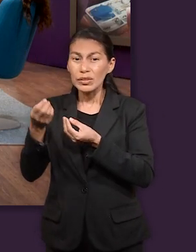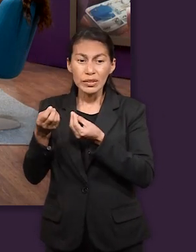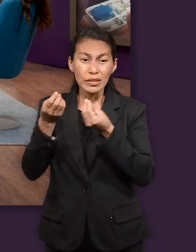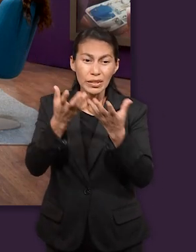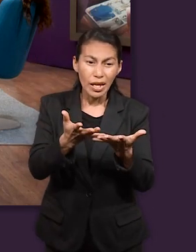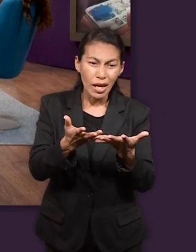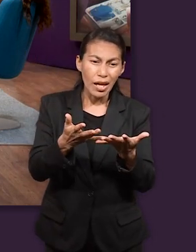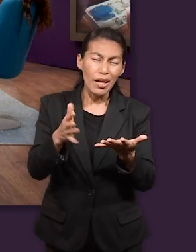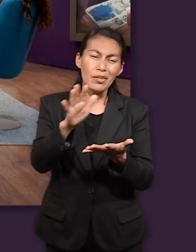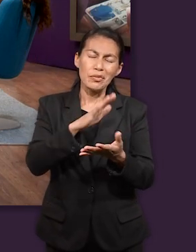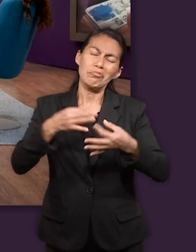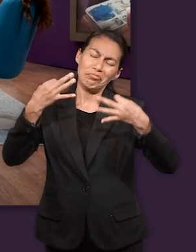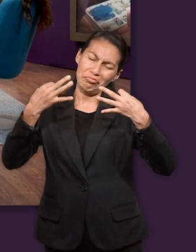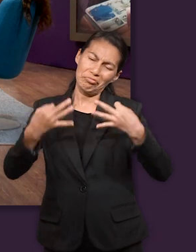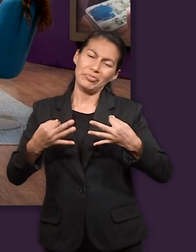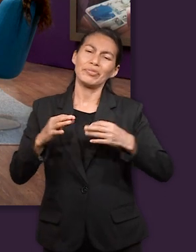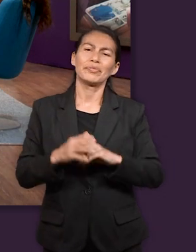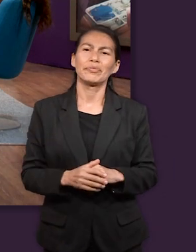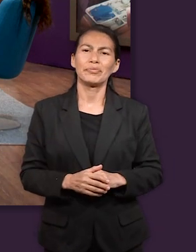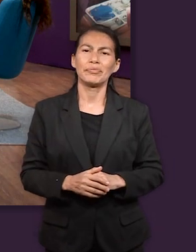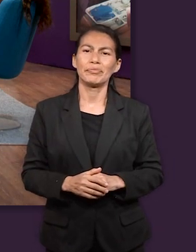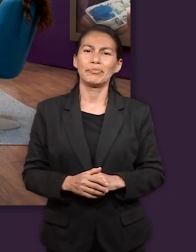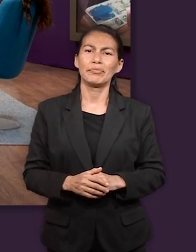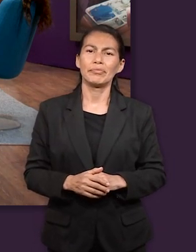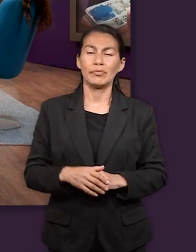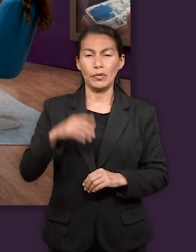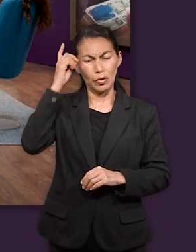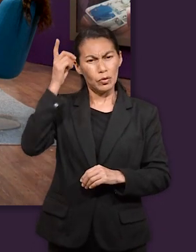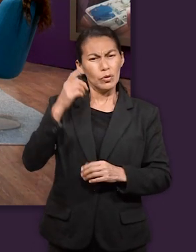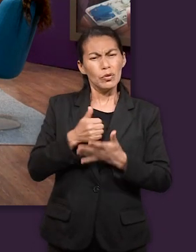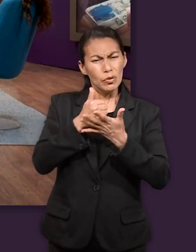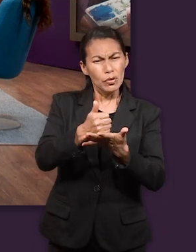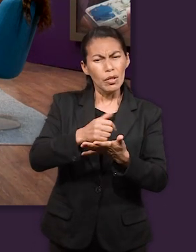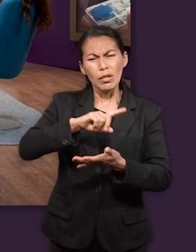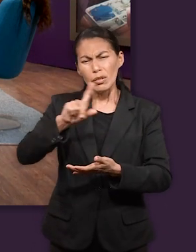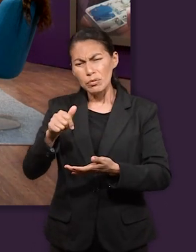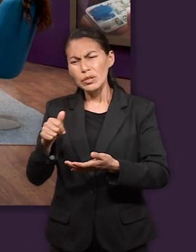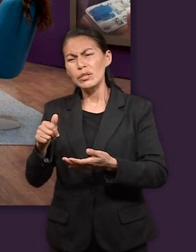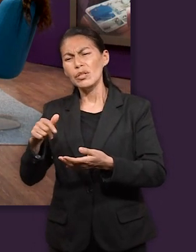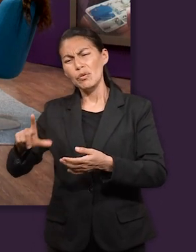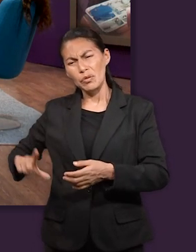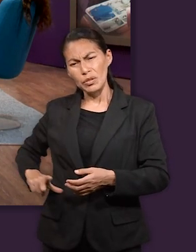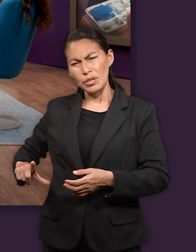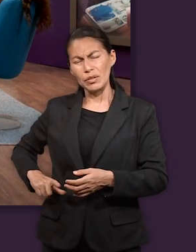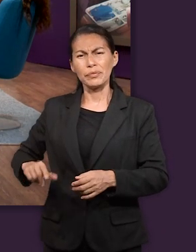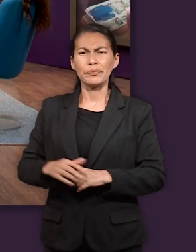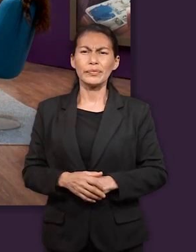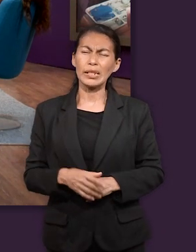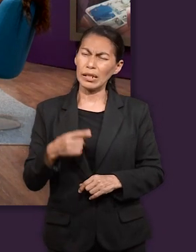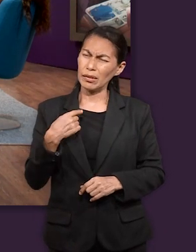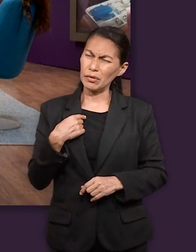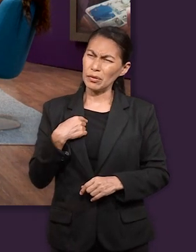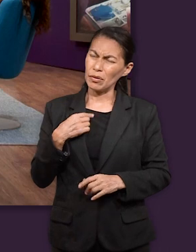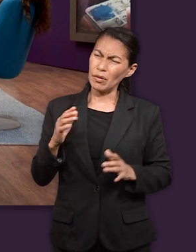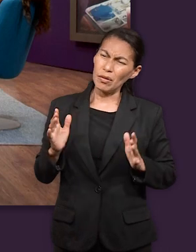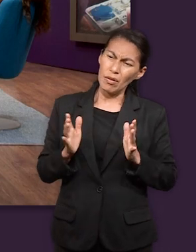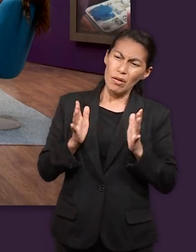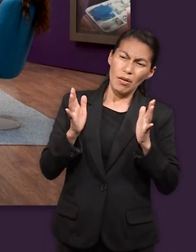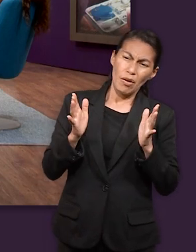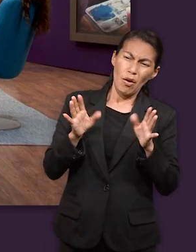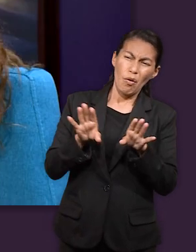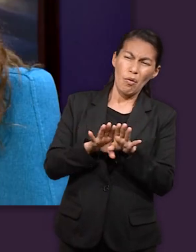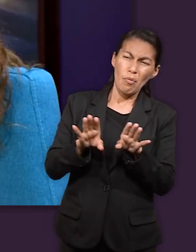que Dios dio realmente apuntaban a algo más grande que pues fue al final ser un gobernador y a me llama mucho la atención